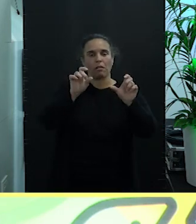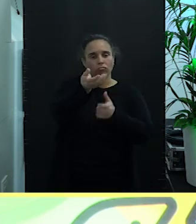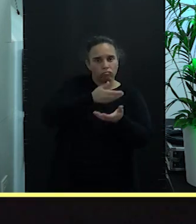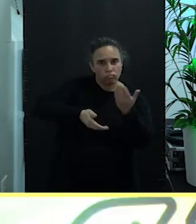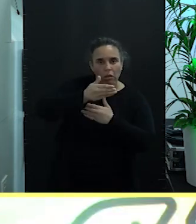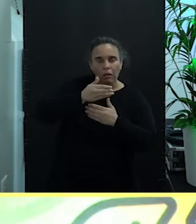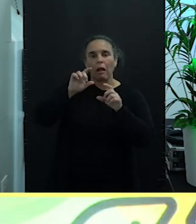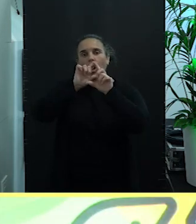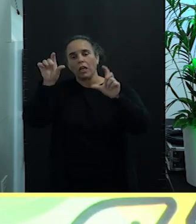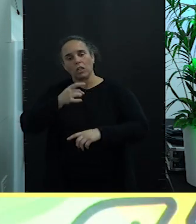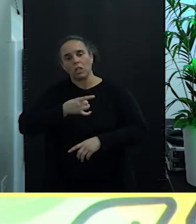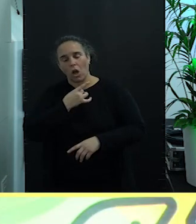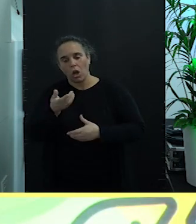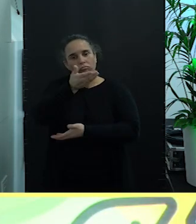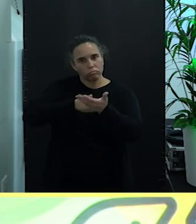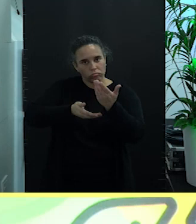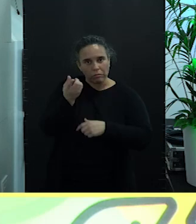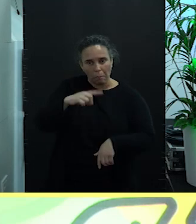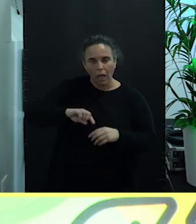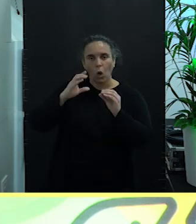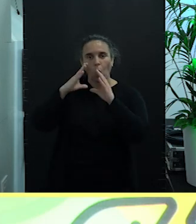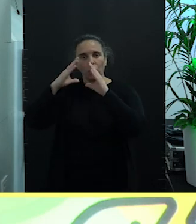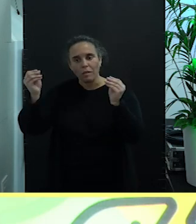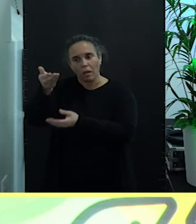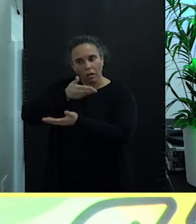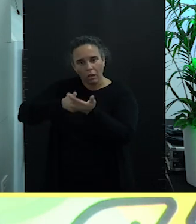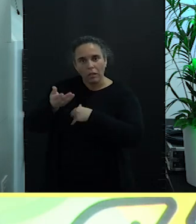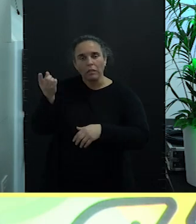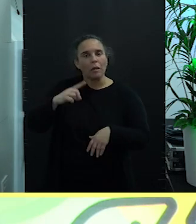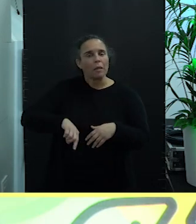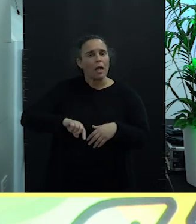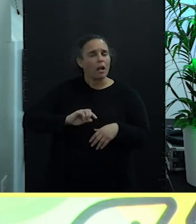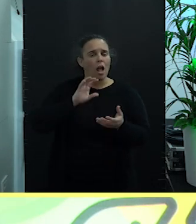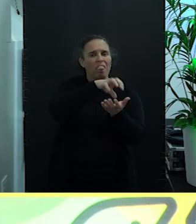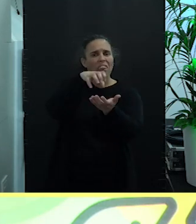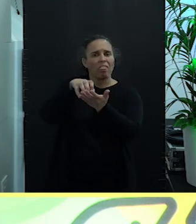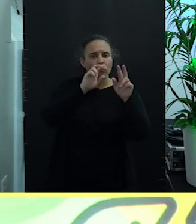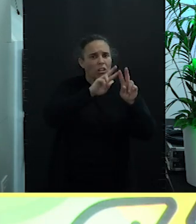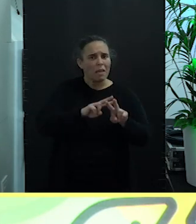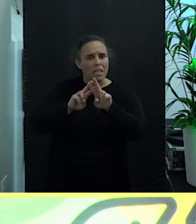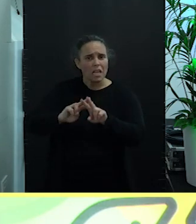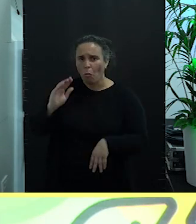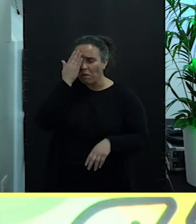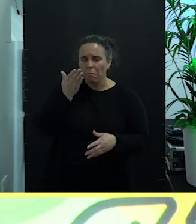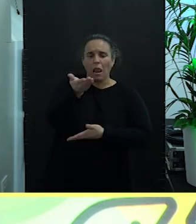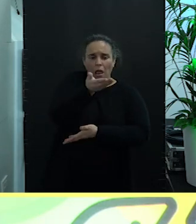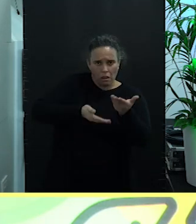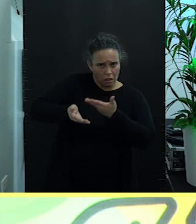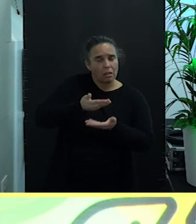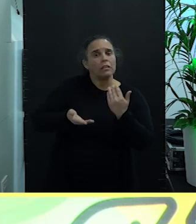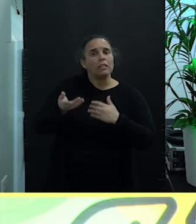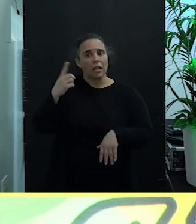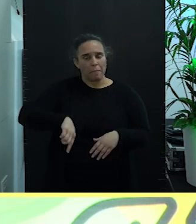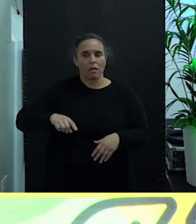sindicales de Canarias, con las universidades, con los principales centros de investigación y diferentes y múltiples